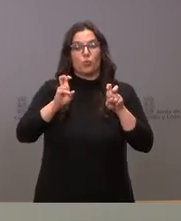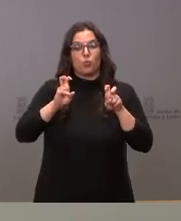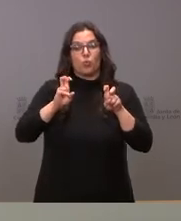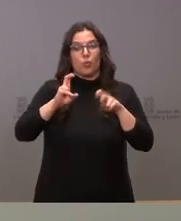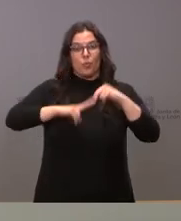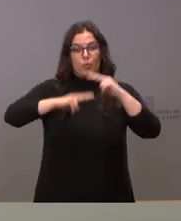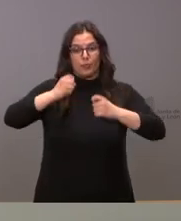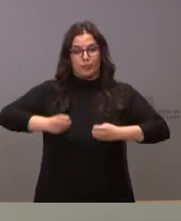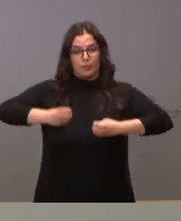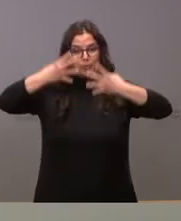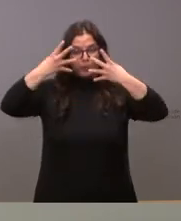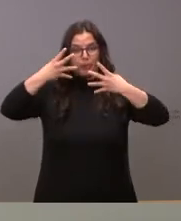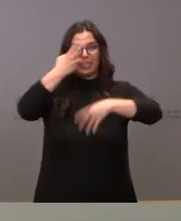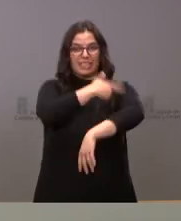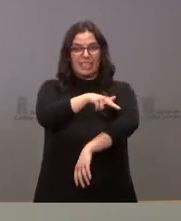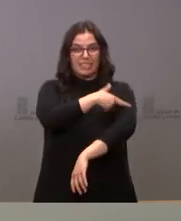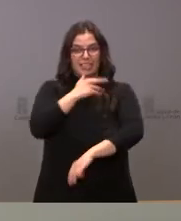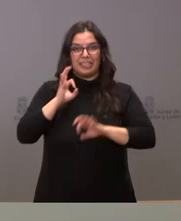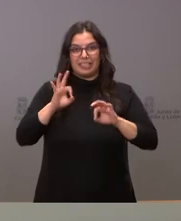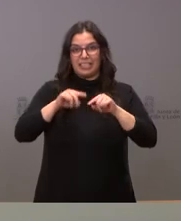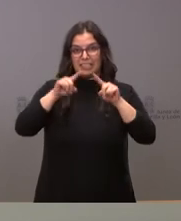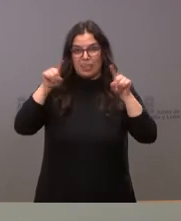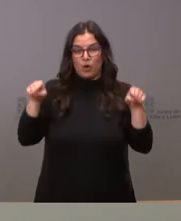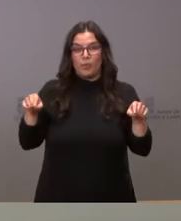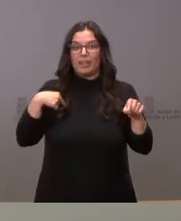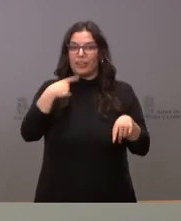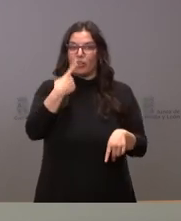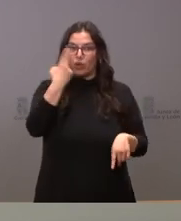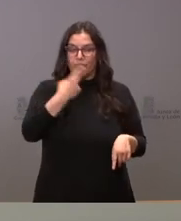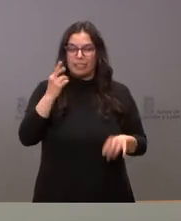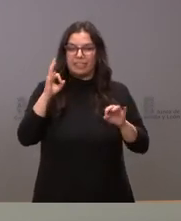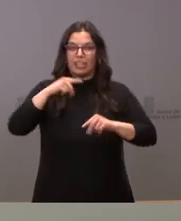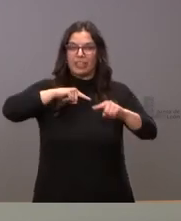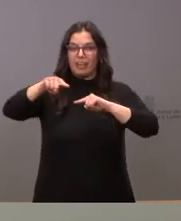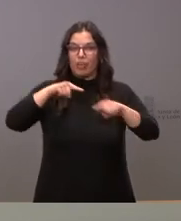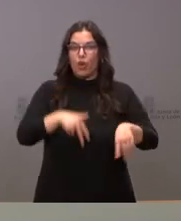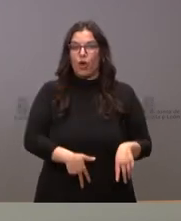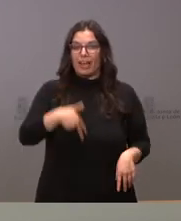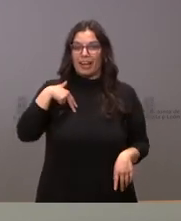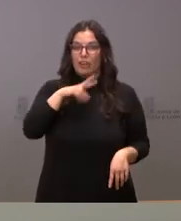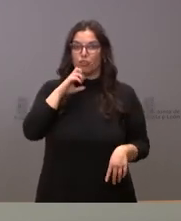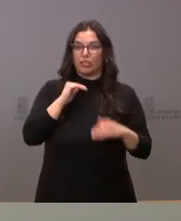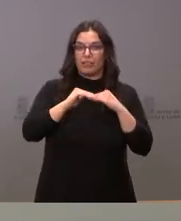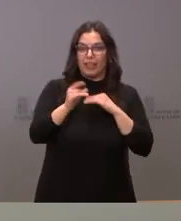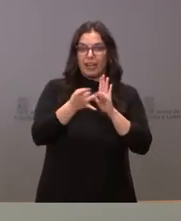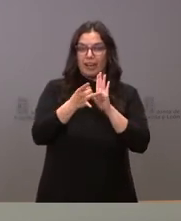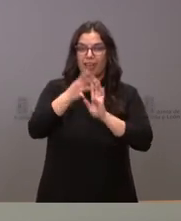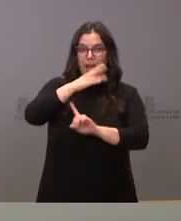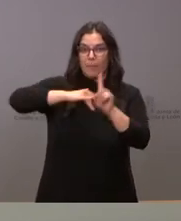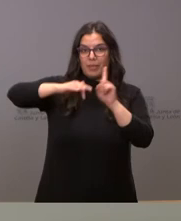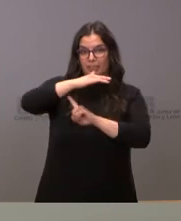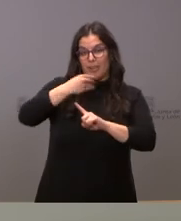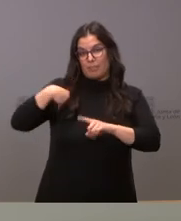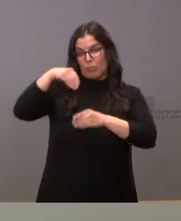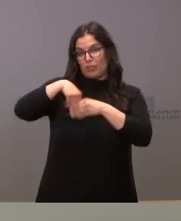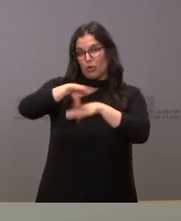sanitarias de Segovia y les confirmo que la Dirección General de Sostenibilidad y Calidad Ambiental en definitiva la Consejería